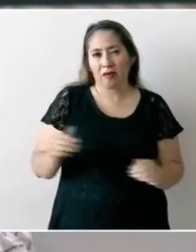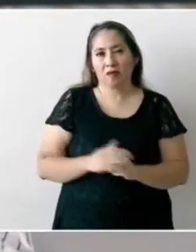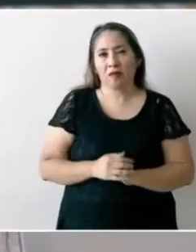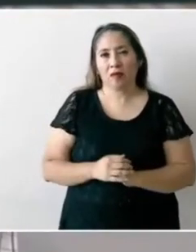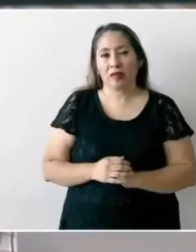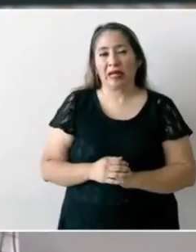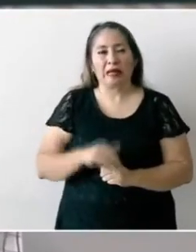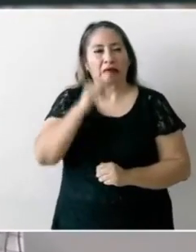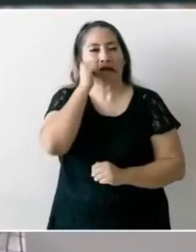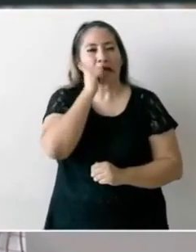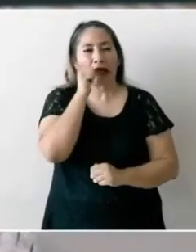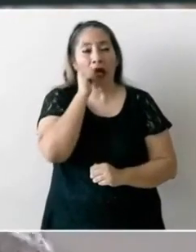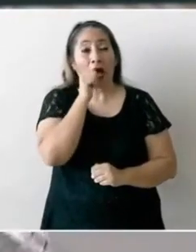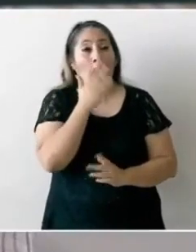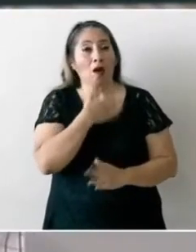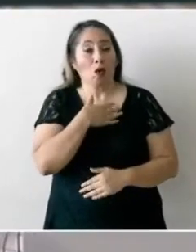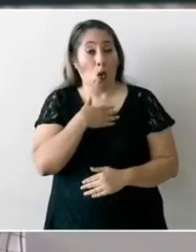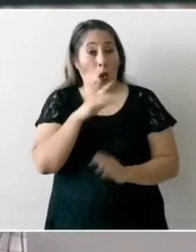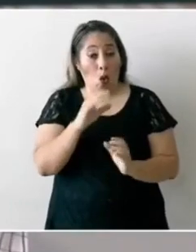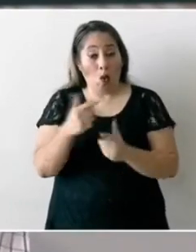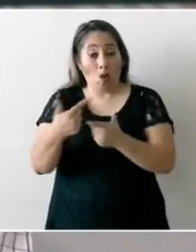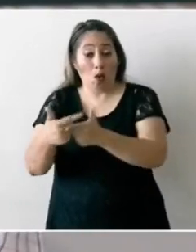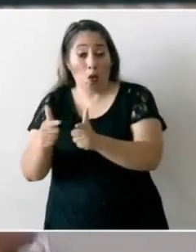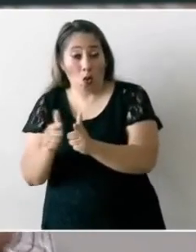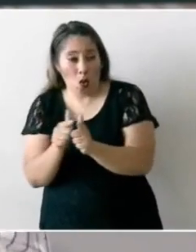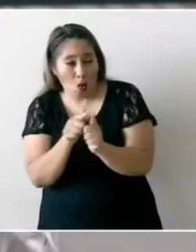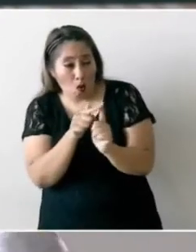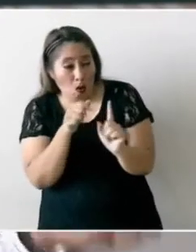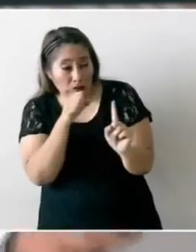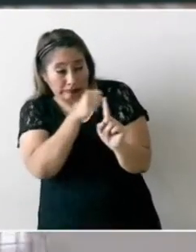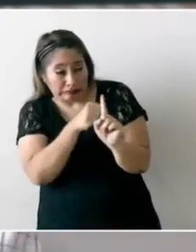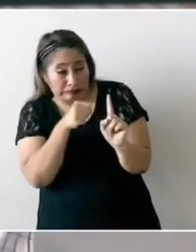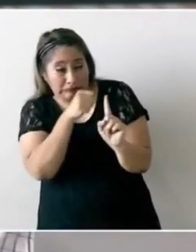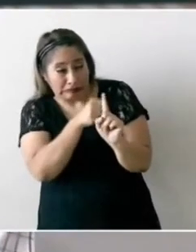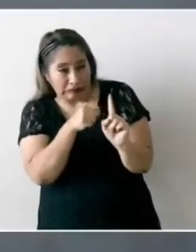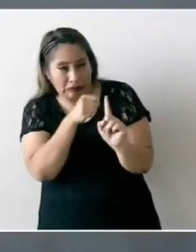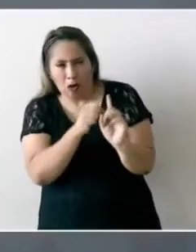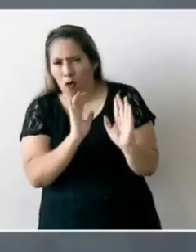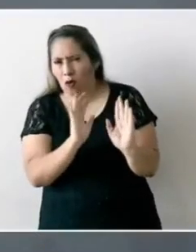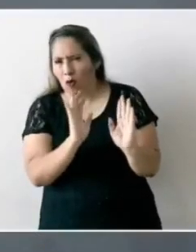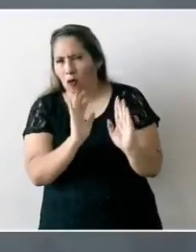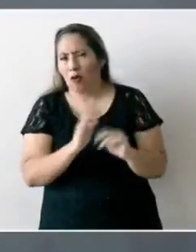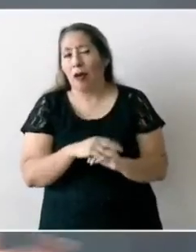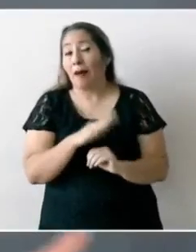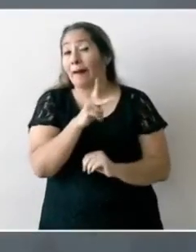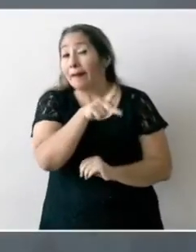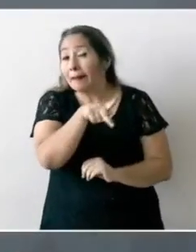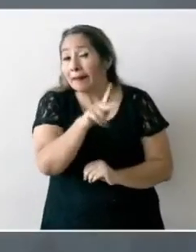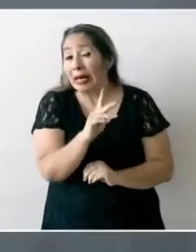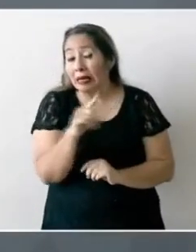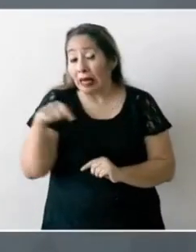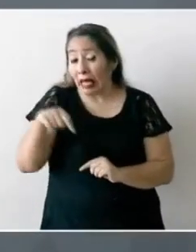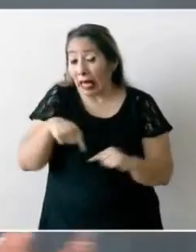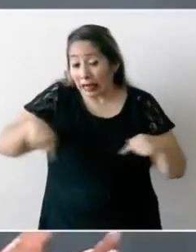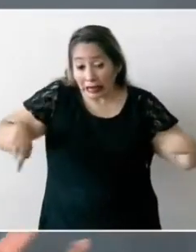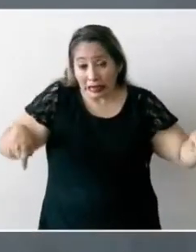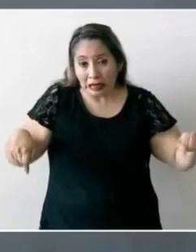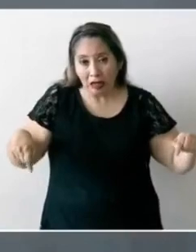particulares o de grupos por legítimos que sean. Pero en este caso